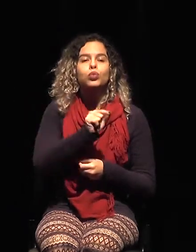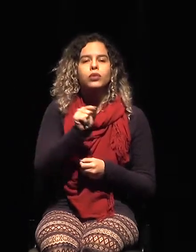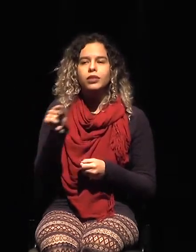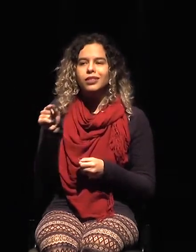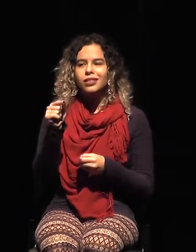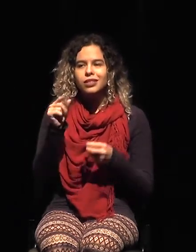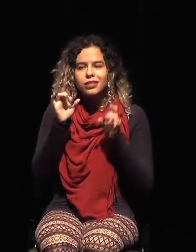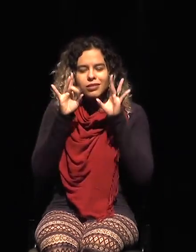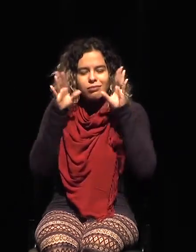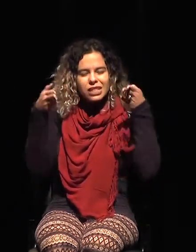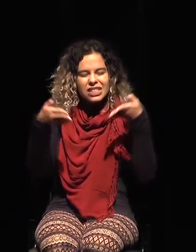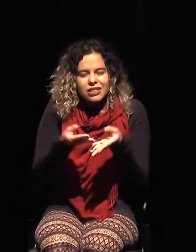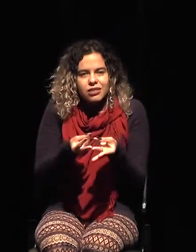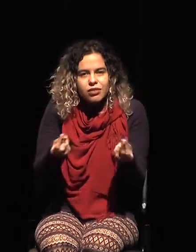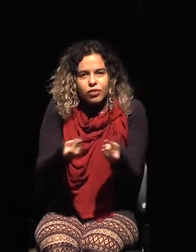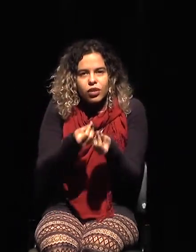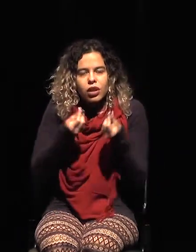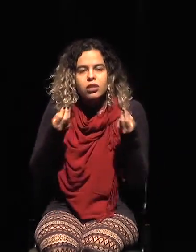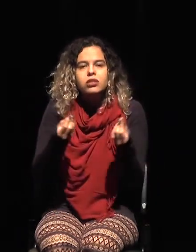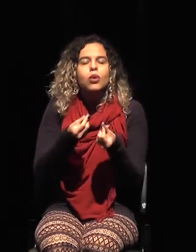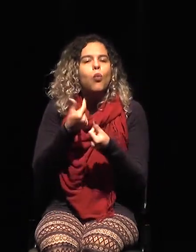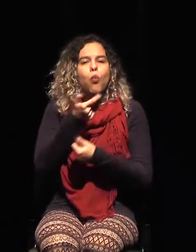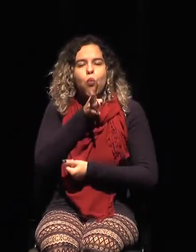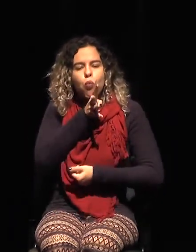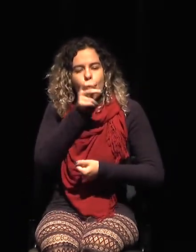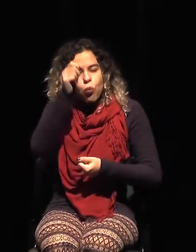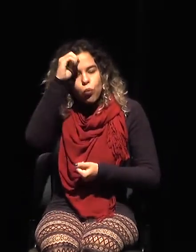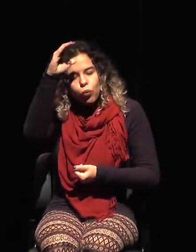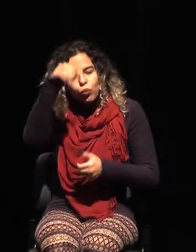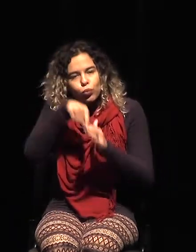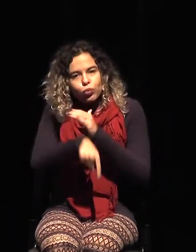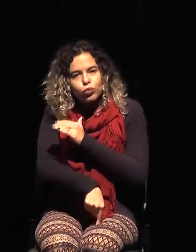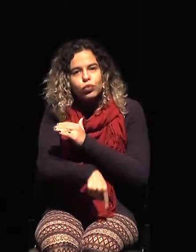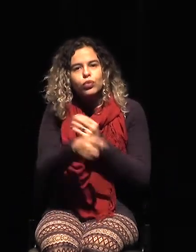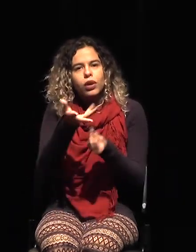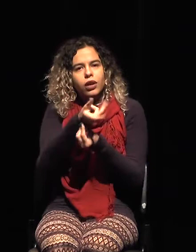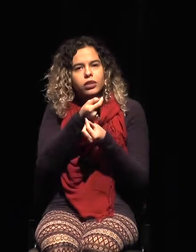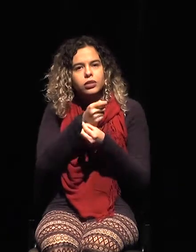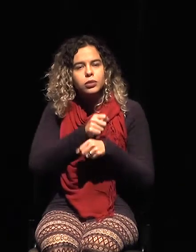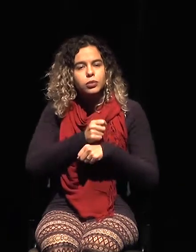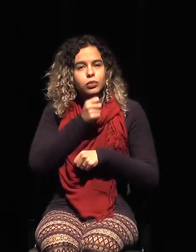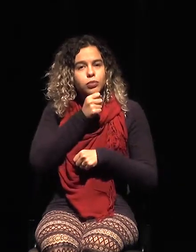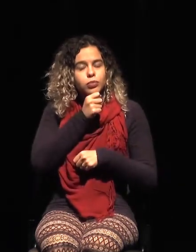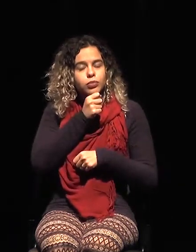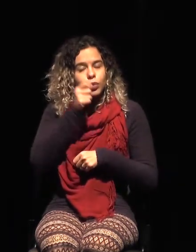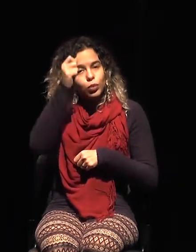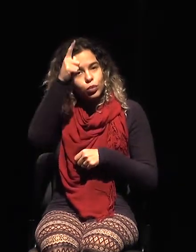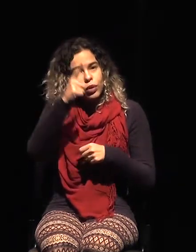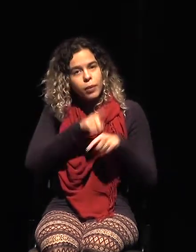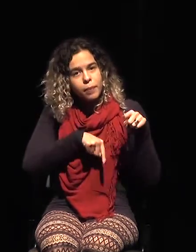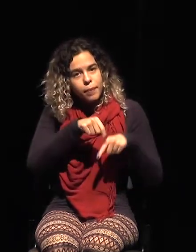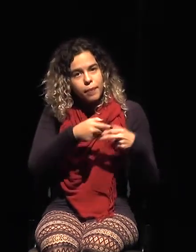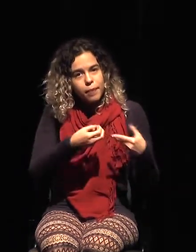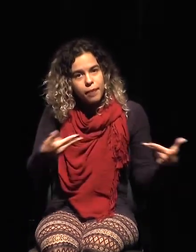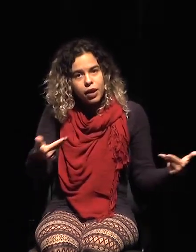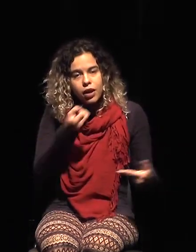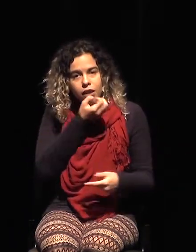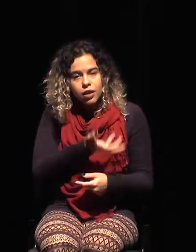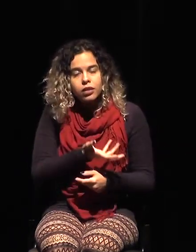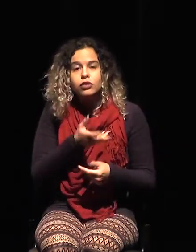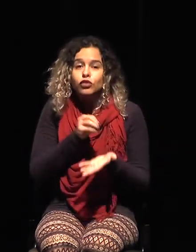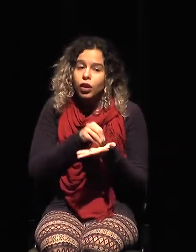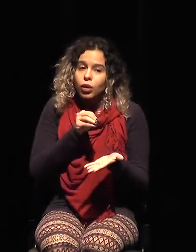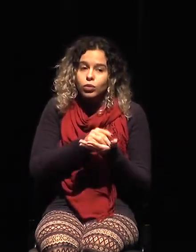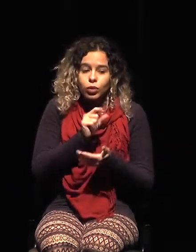conocimiento profundizando de bienes culturales para efectos de aquel que hace el control. sea, no se puede